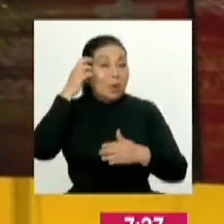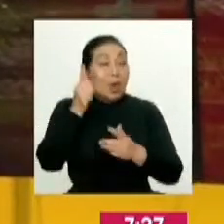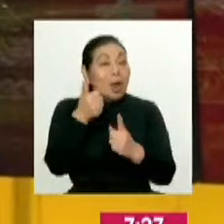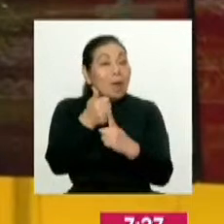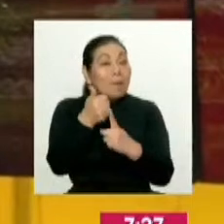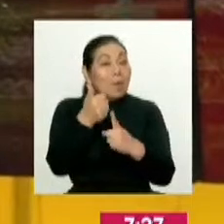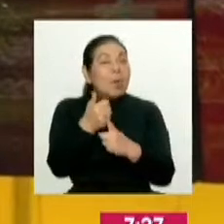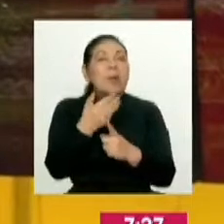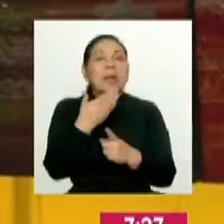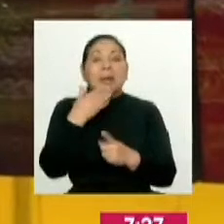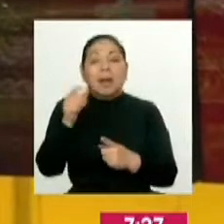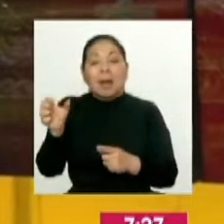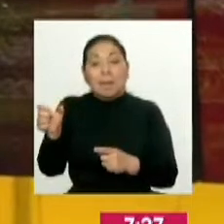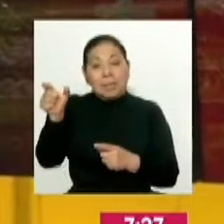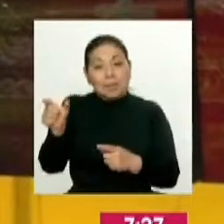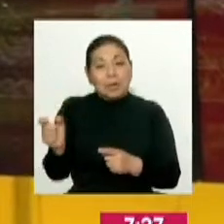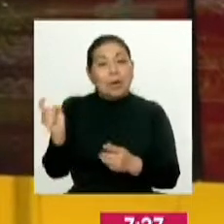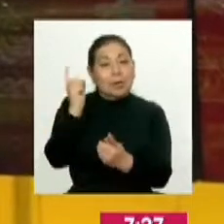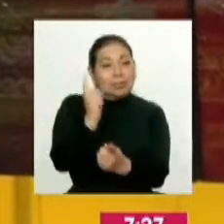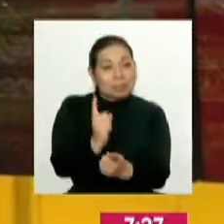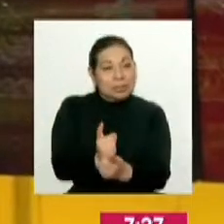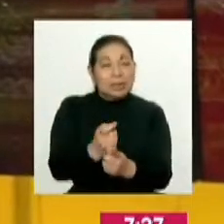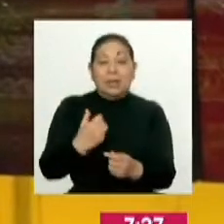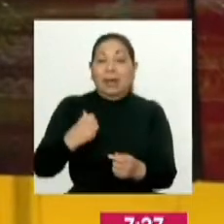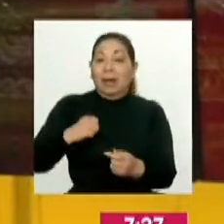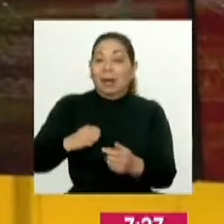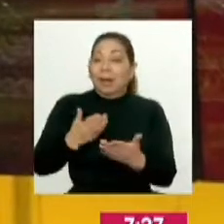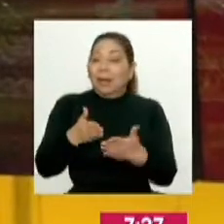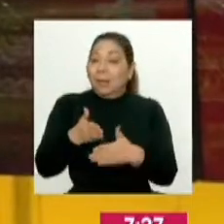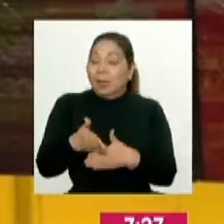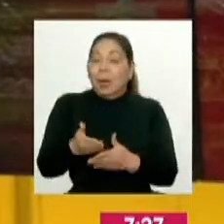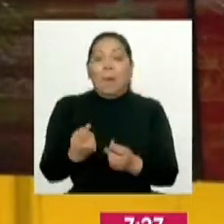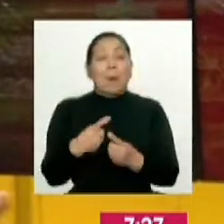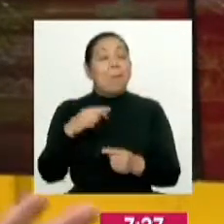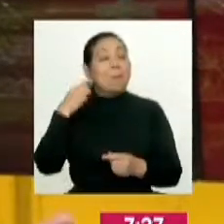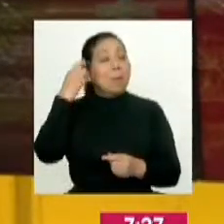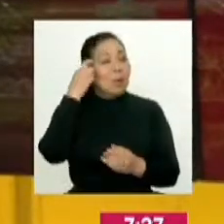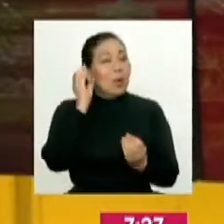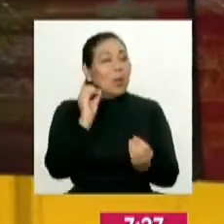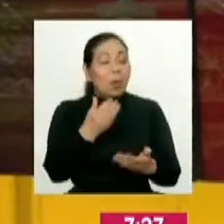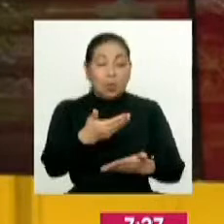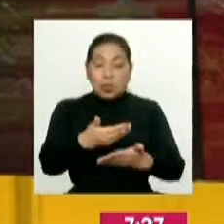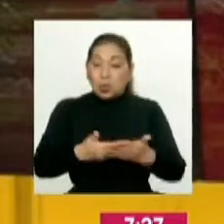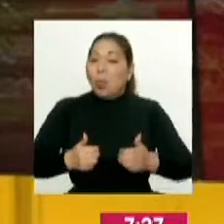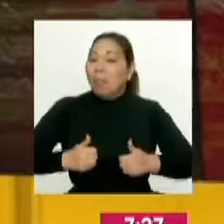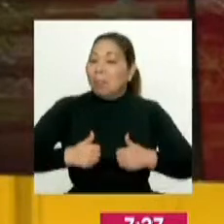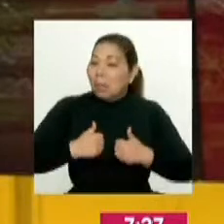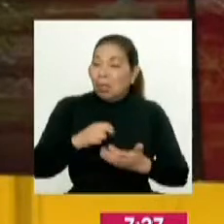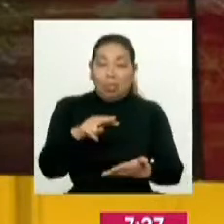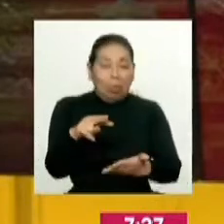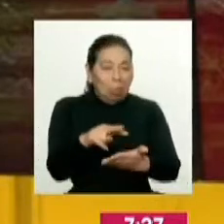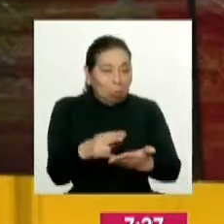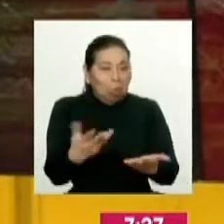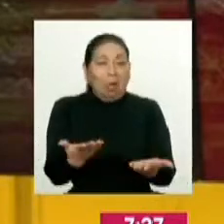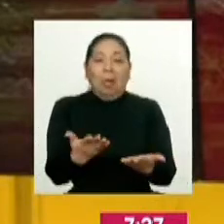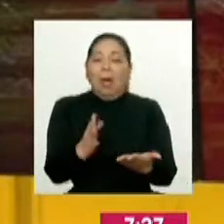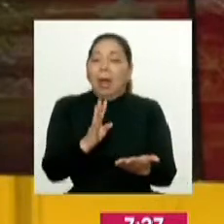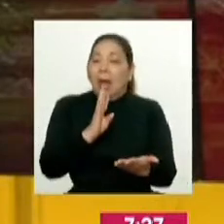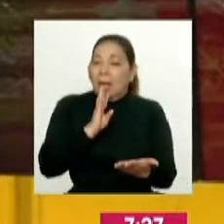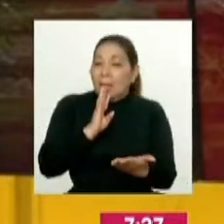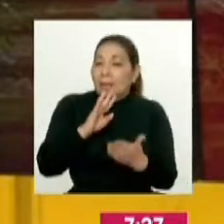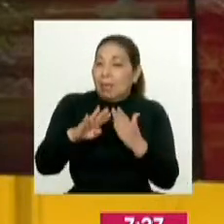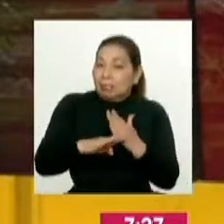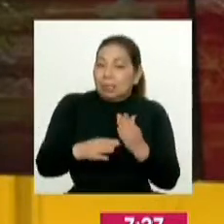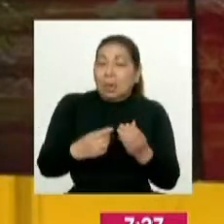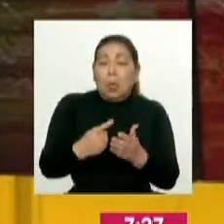propio candidato y saber un poco más. Ellos ingresan a la contienda política con una hoja de vida, una declaración jurada, básicamente,